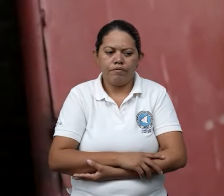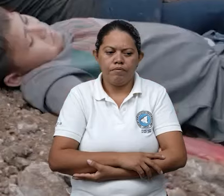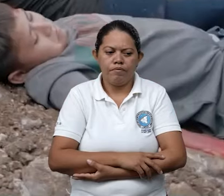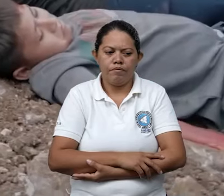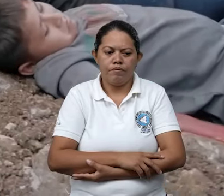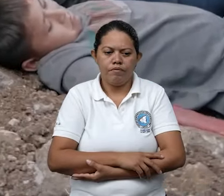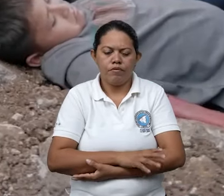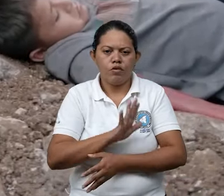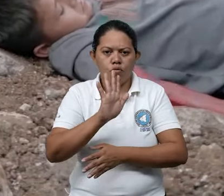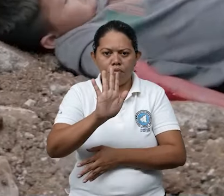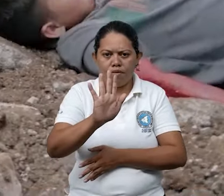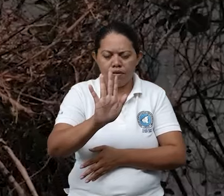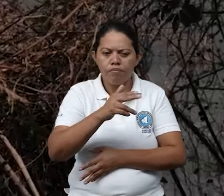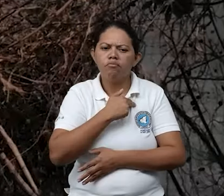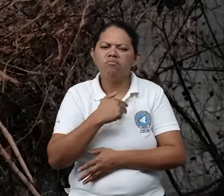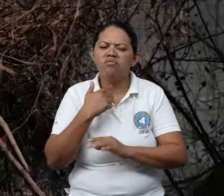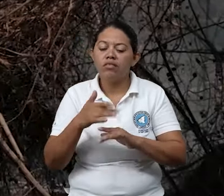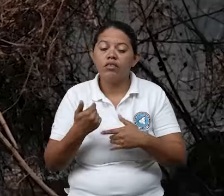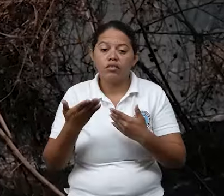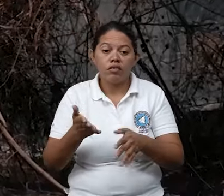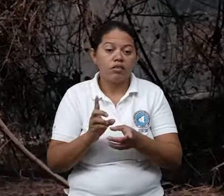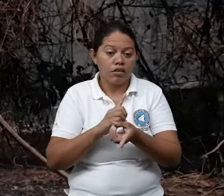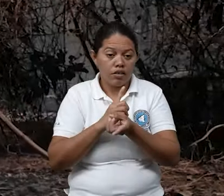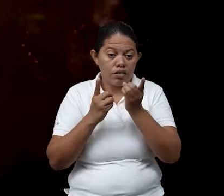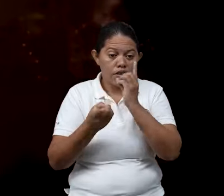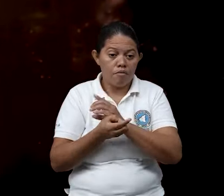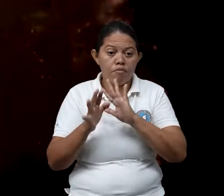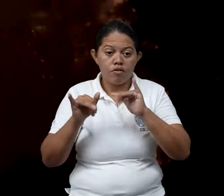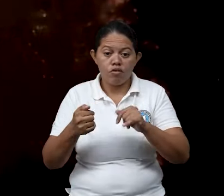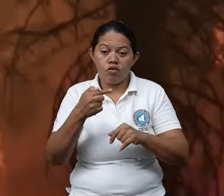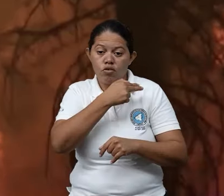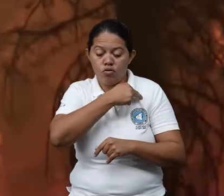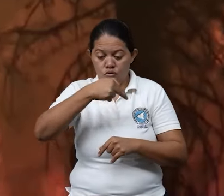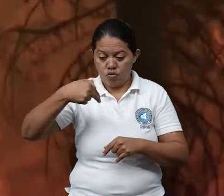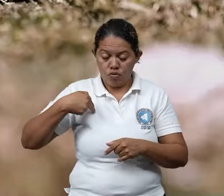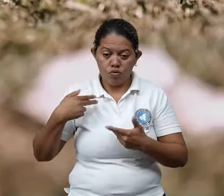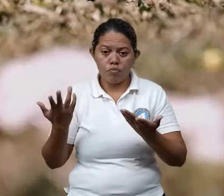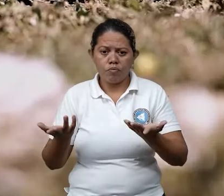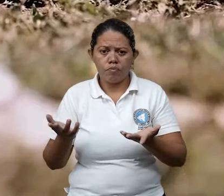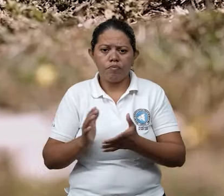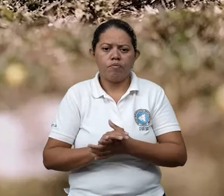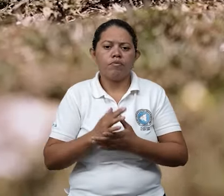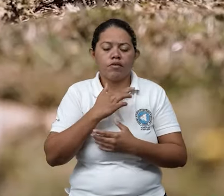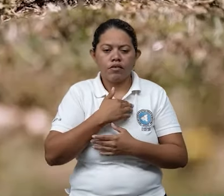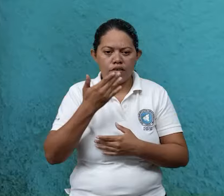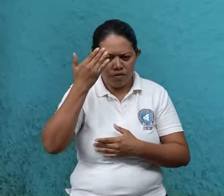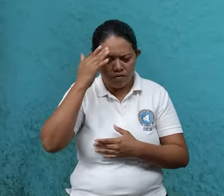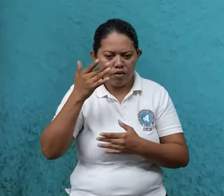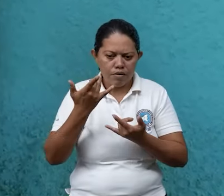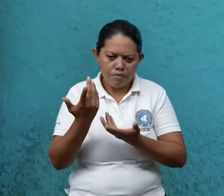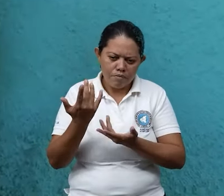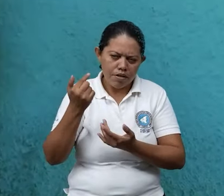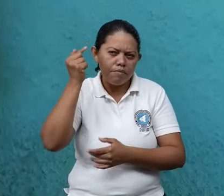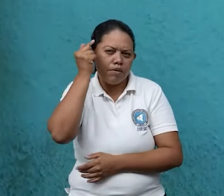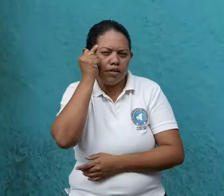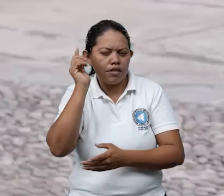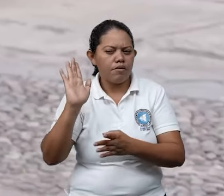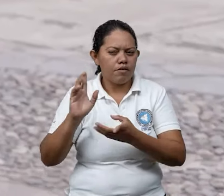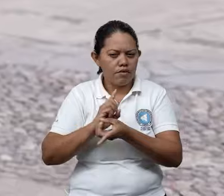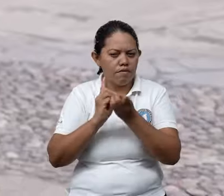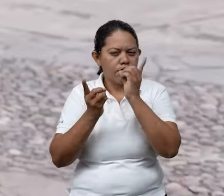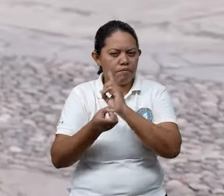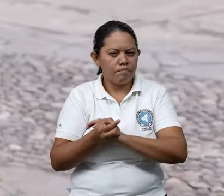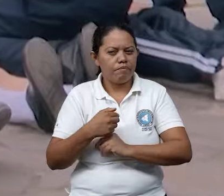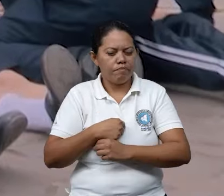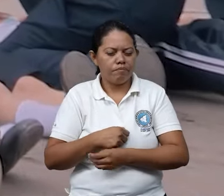Un momento y si el cambio está en nosotros y si empezamos a pensar diferente